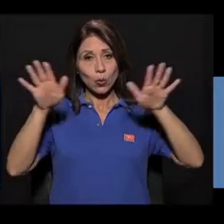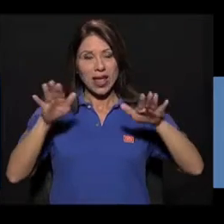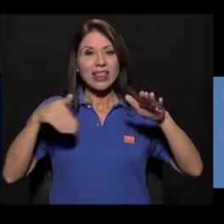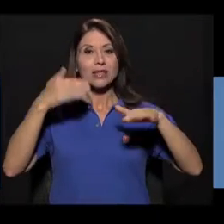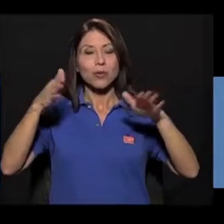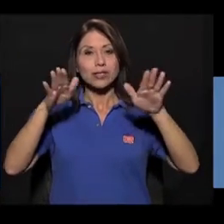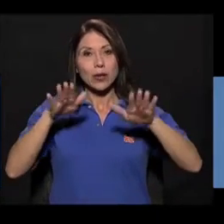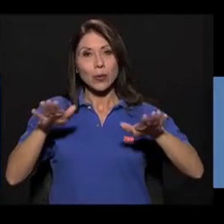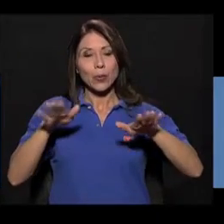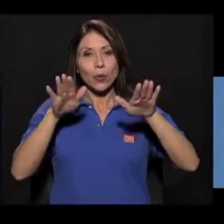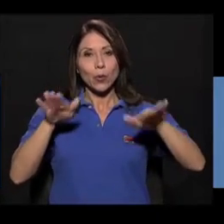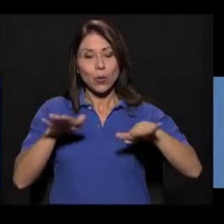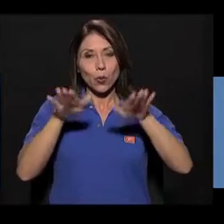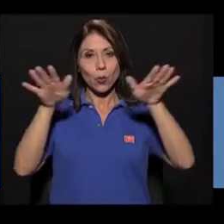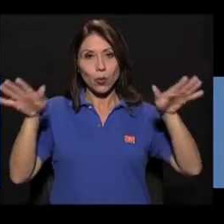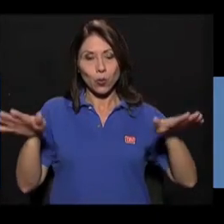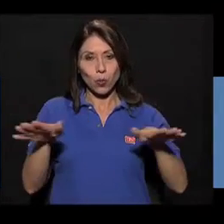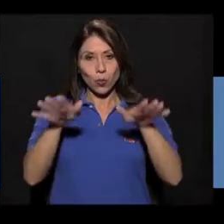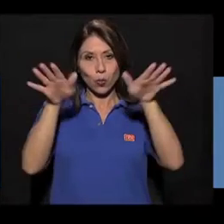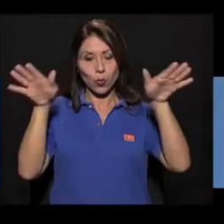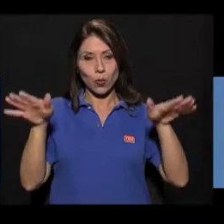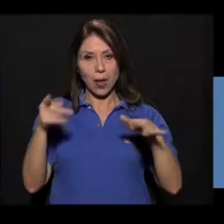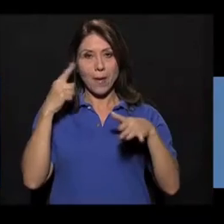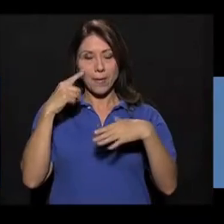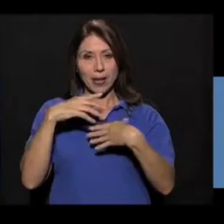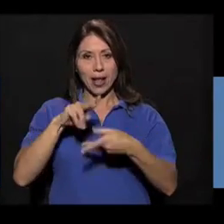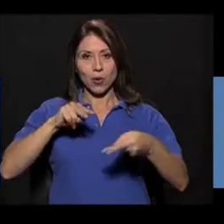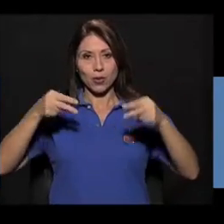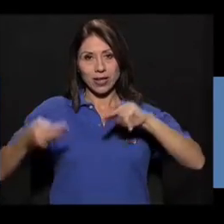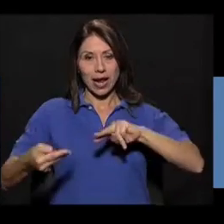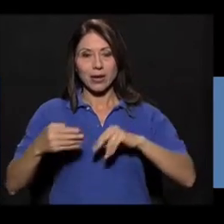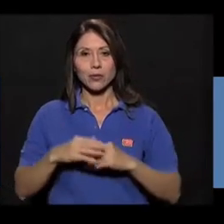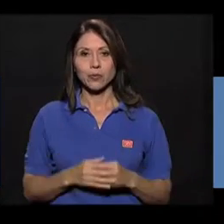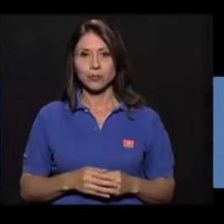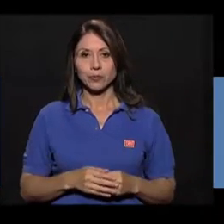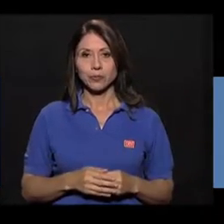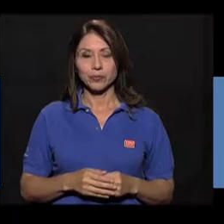contraria. Subo, bajo. Ok, recogemos las piernas.